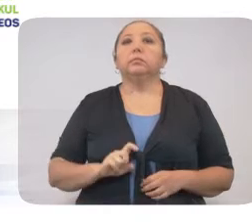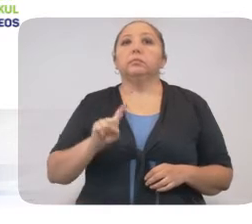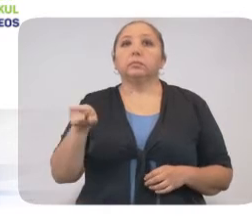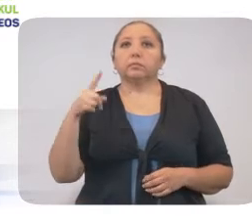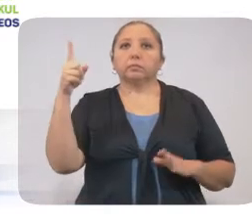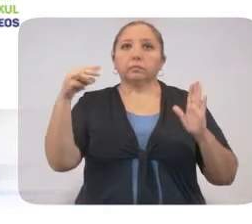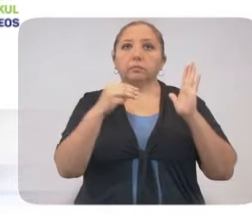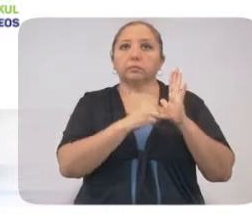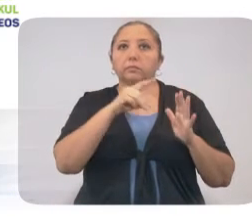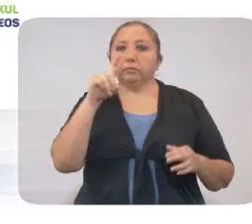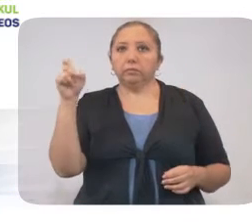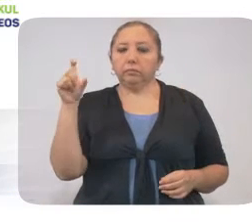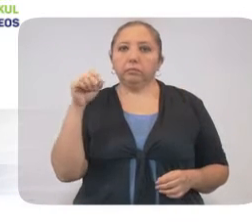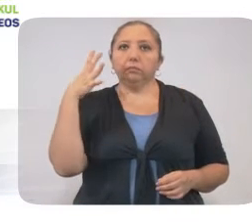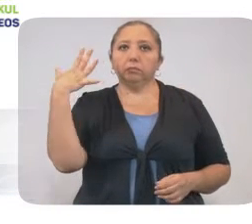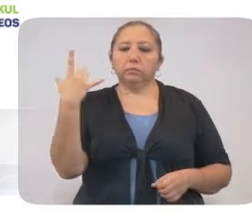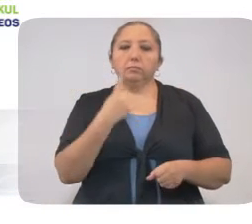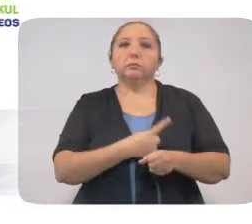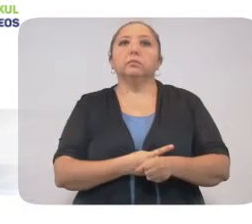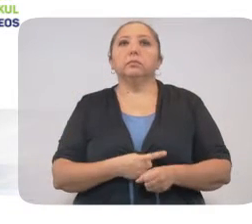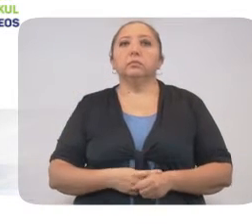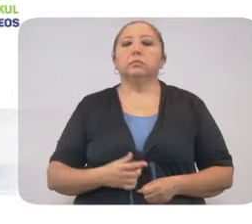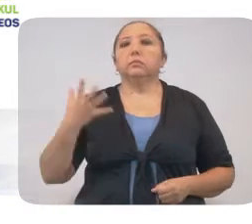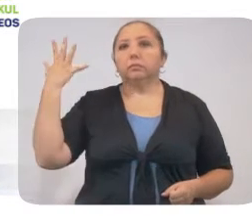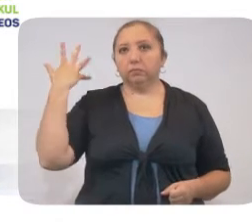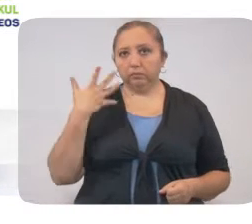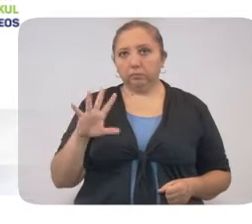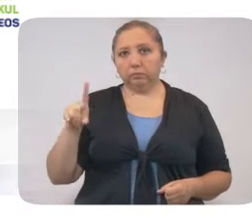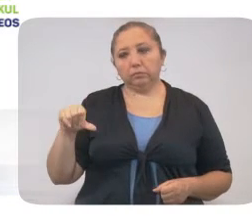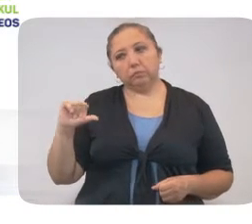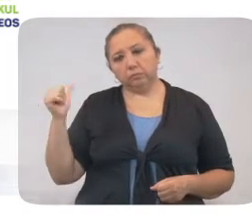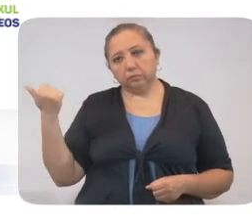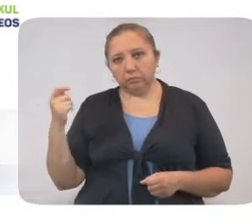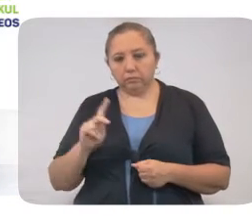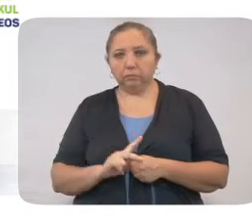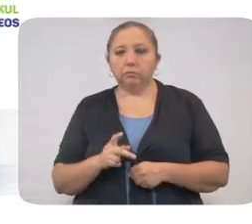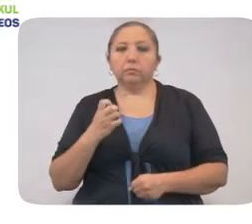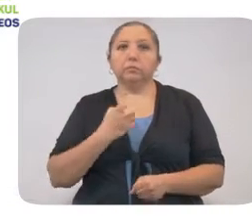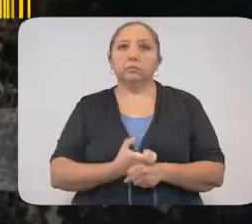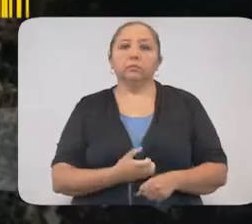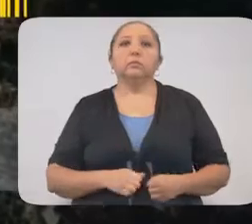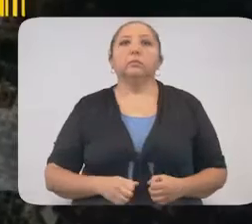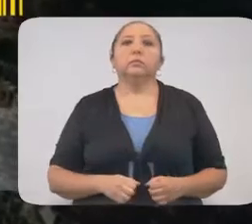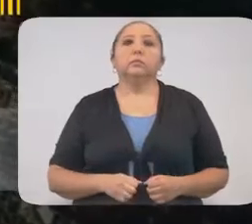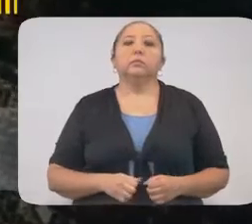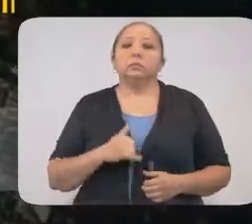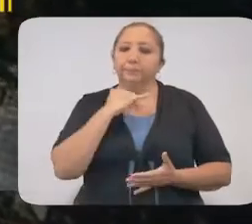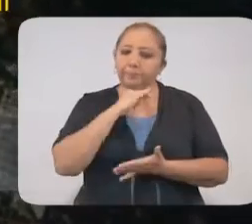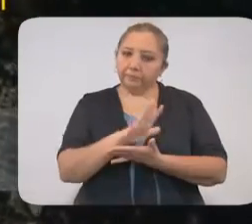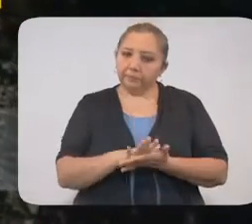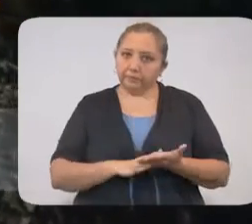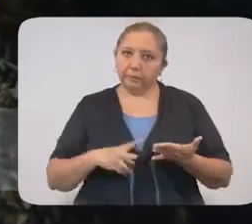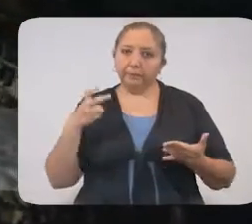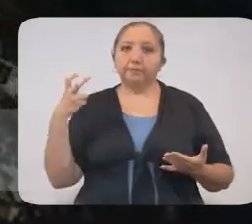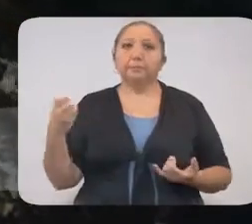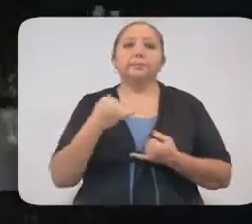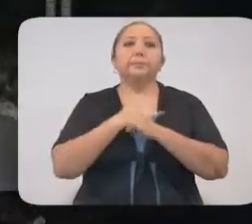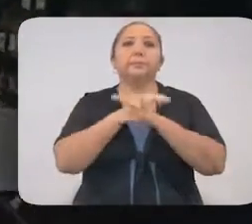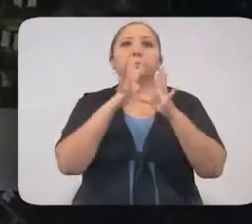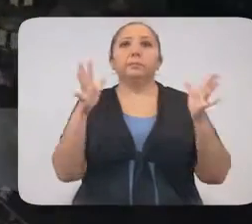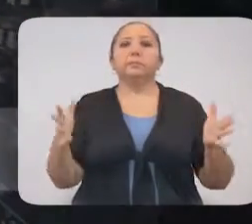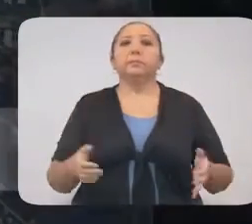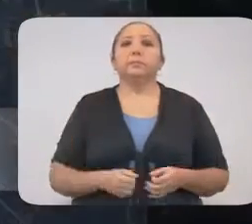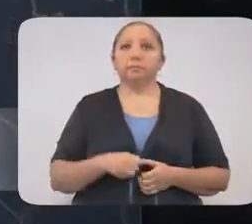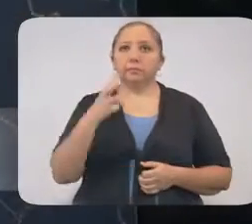ya son 1,125 casos positivos, 10 de los cuales son de otro país u otro estado. Lamentablemente, en este parte